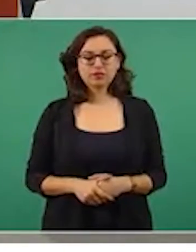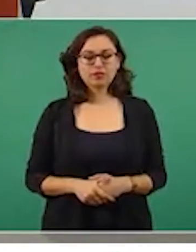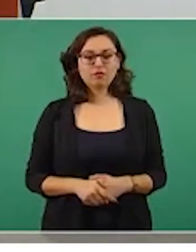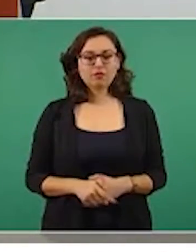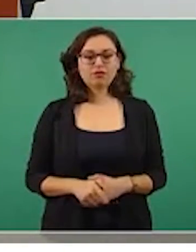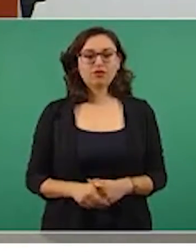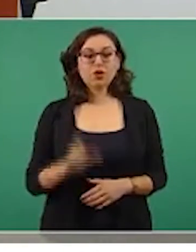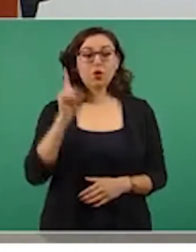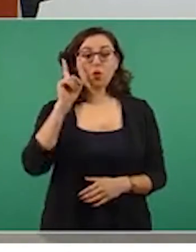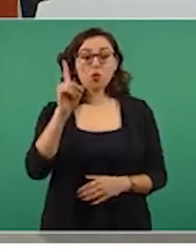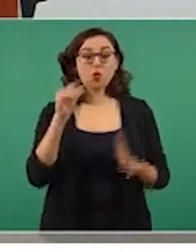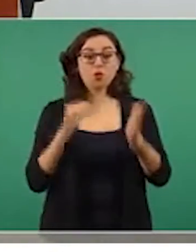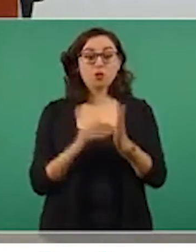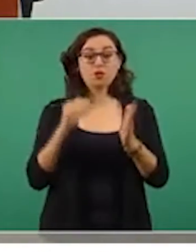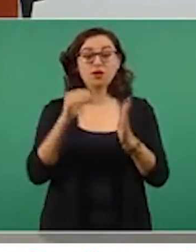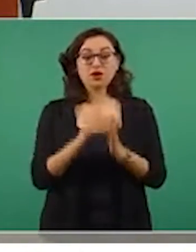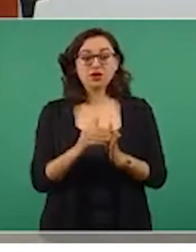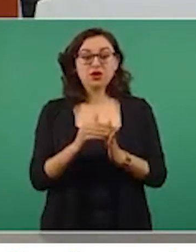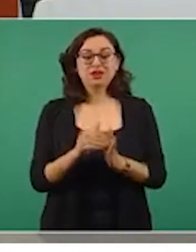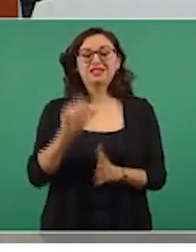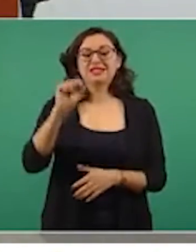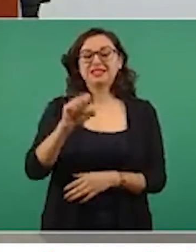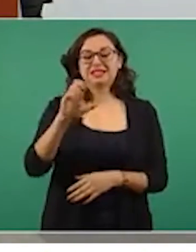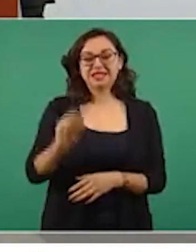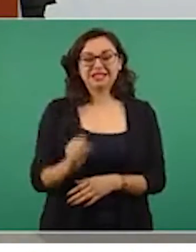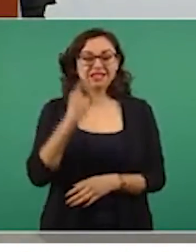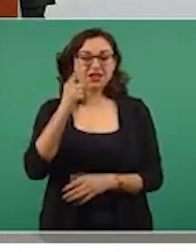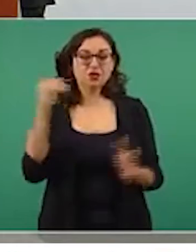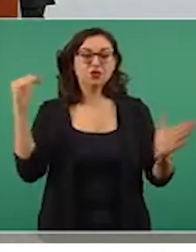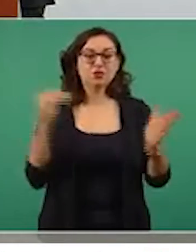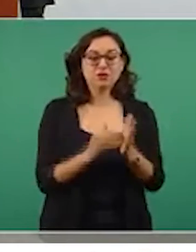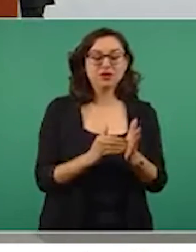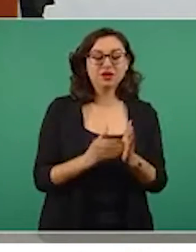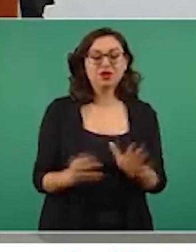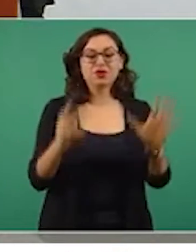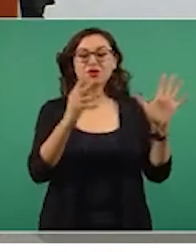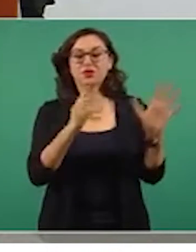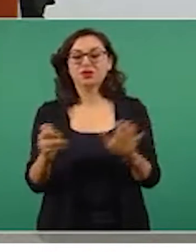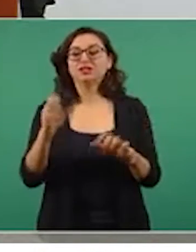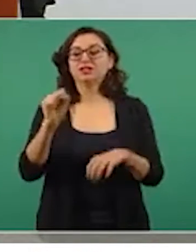millón sesenta y un mil novecientos sesenta dos.